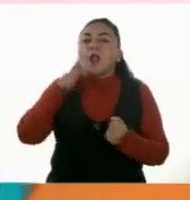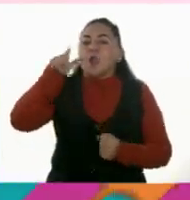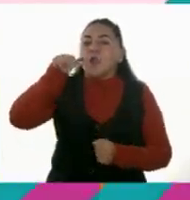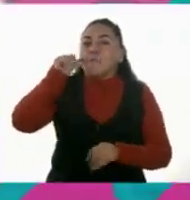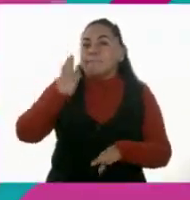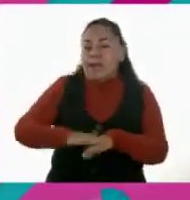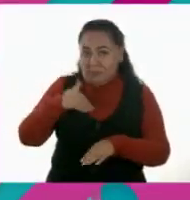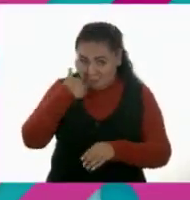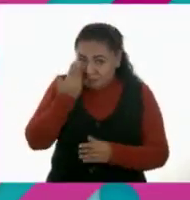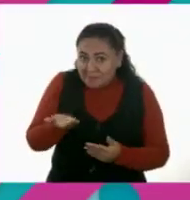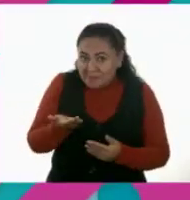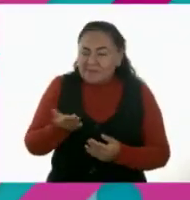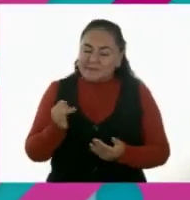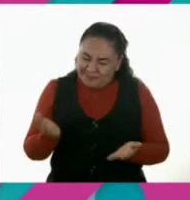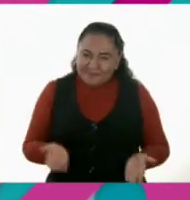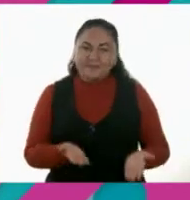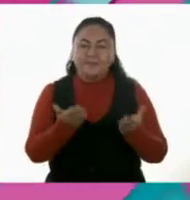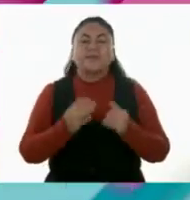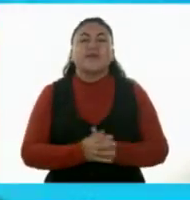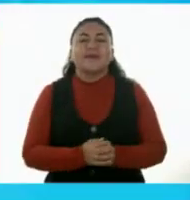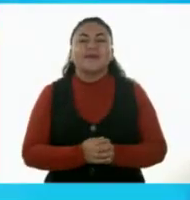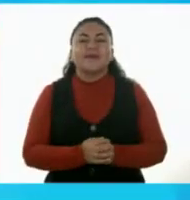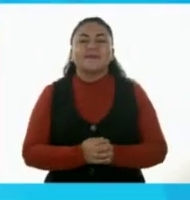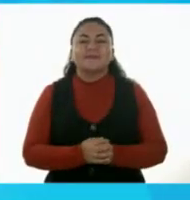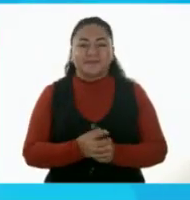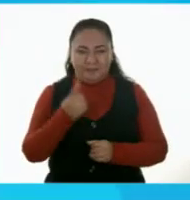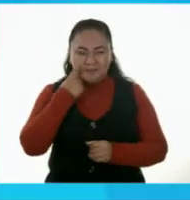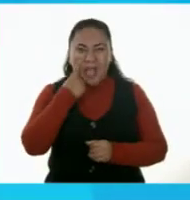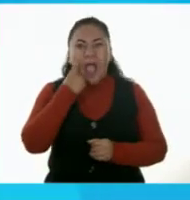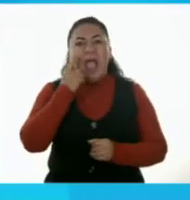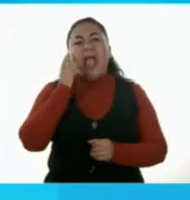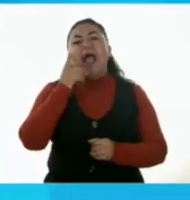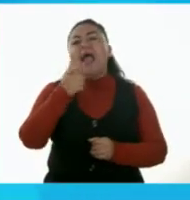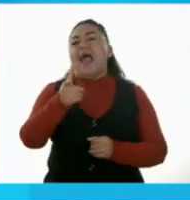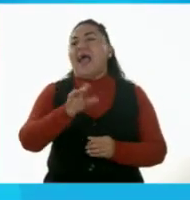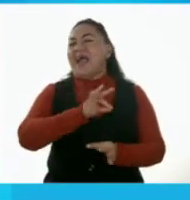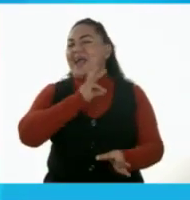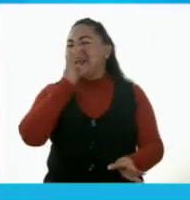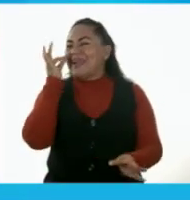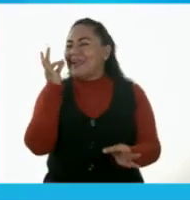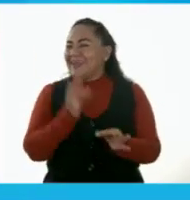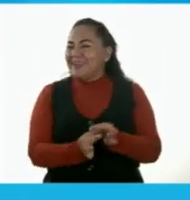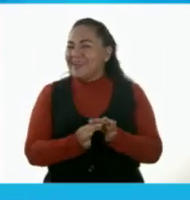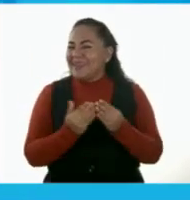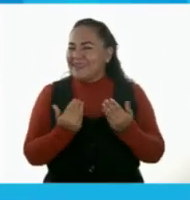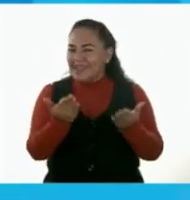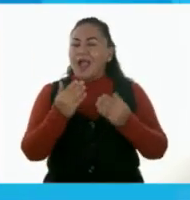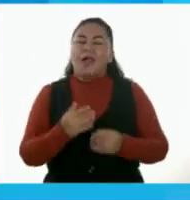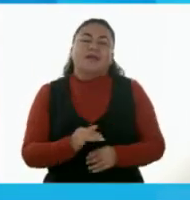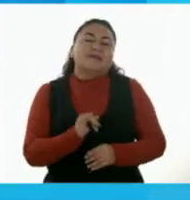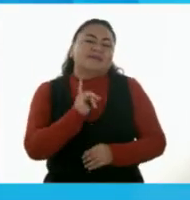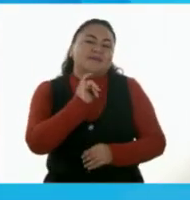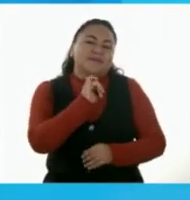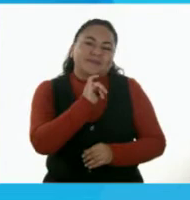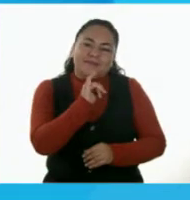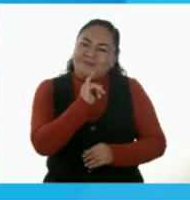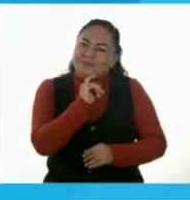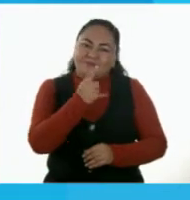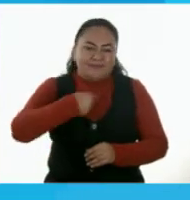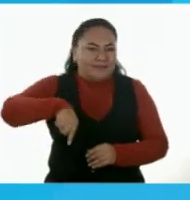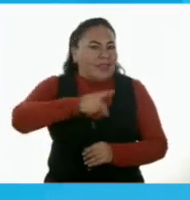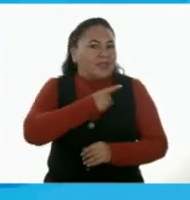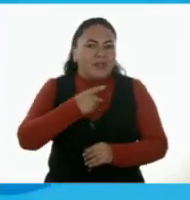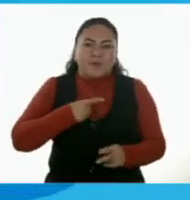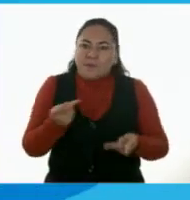¿Quieres hacerlo? Sí, claro. Vamos a hacerlo. Manos a la obra. A ver, ah, ya tenías todo preparado. Claro, es que tenemos que